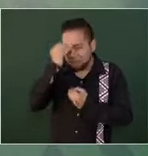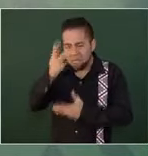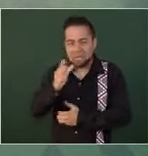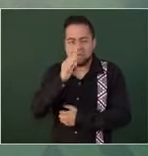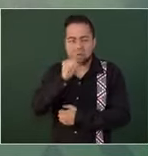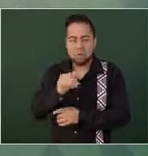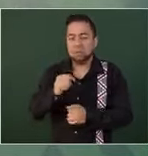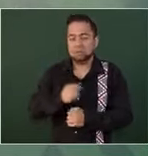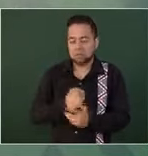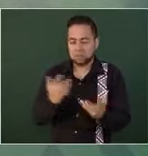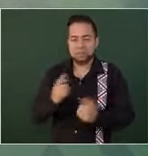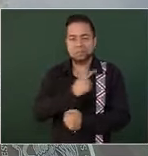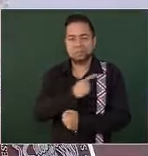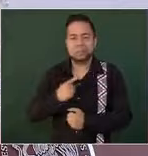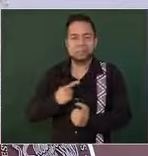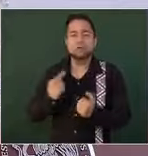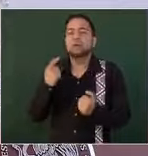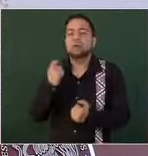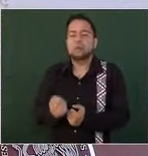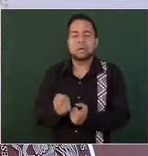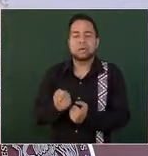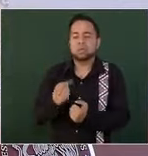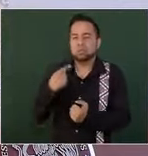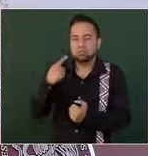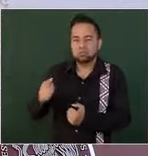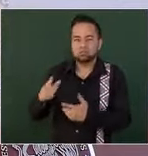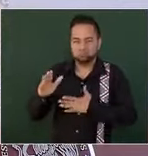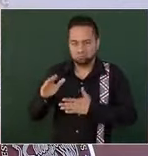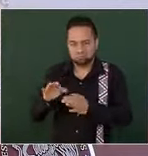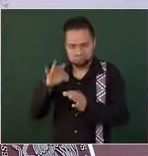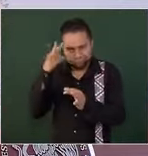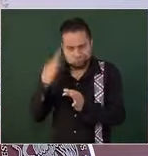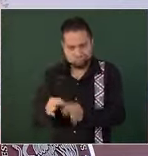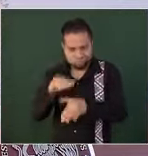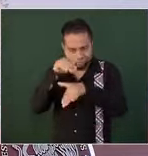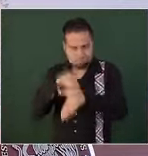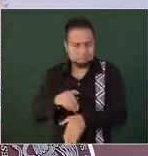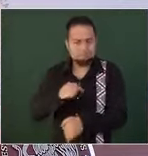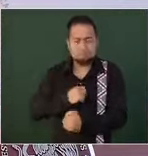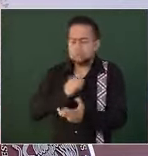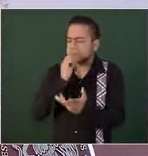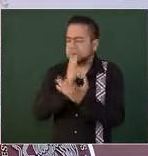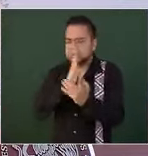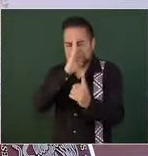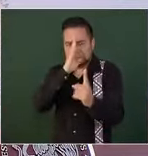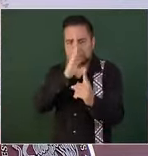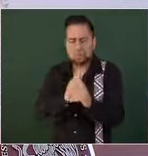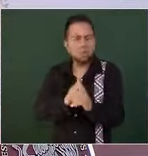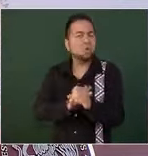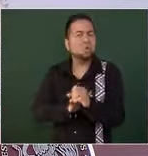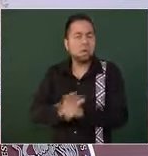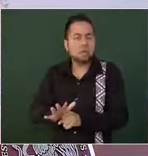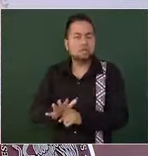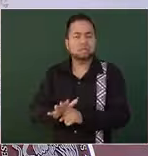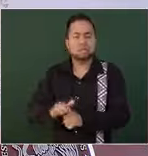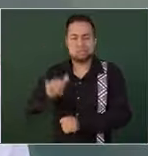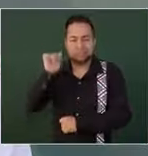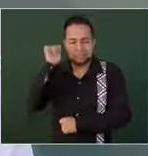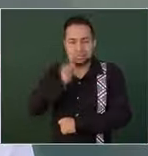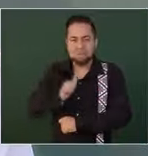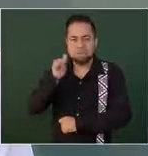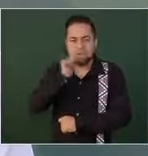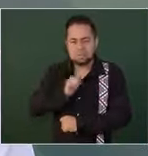nuestro deber es cumplir su voluntad y que nuestro único fin debe ser siempre